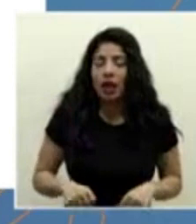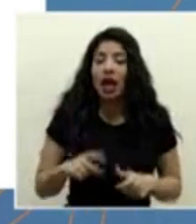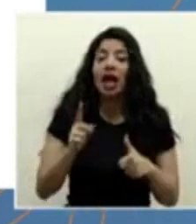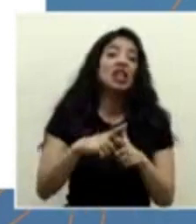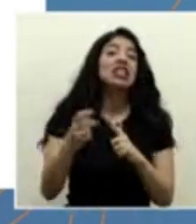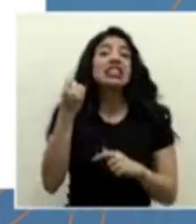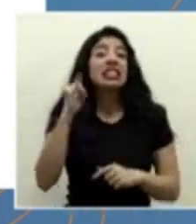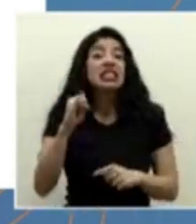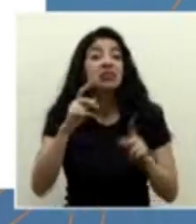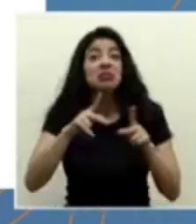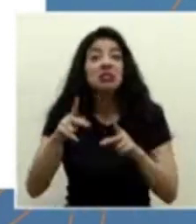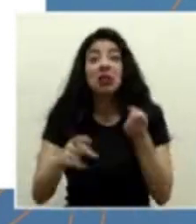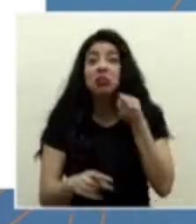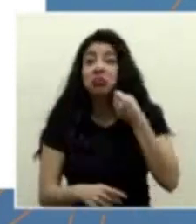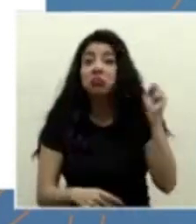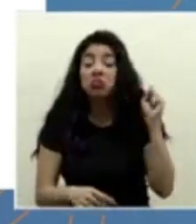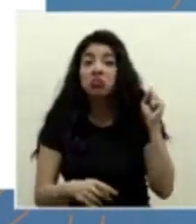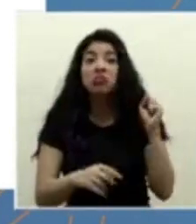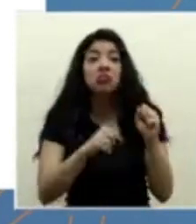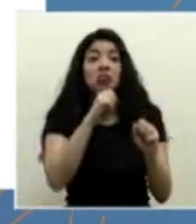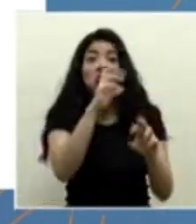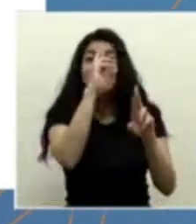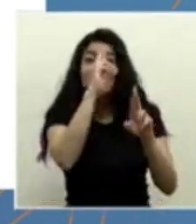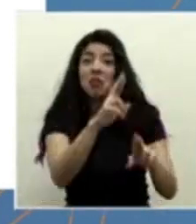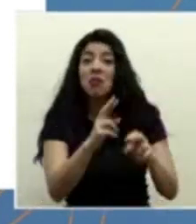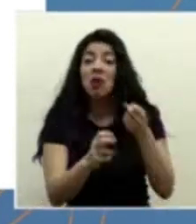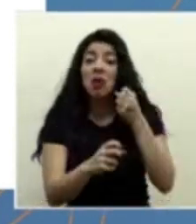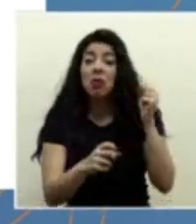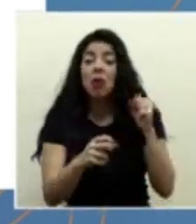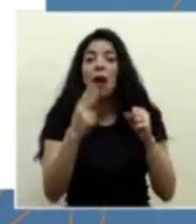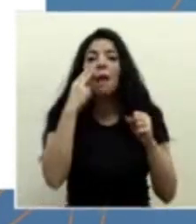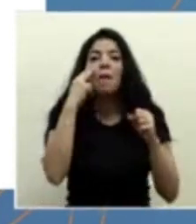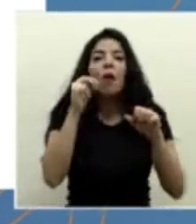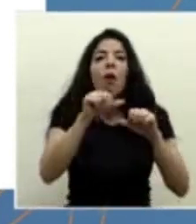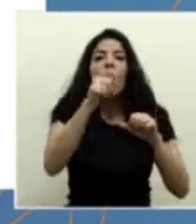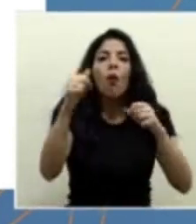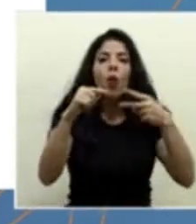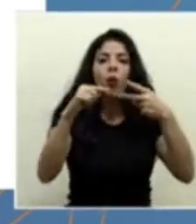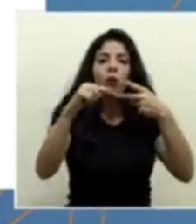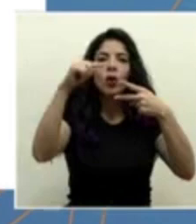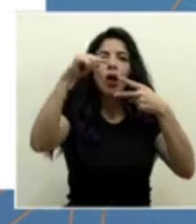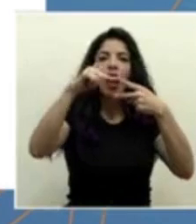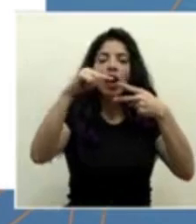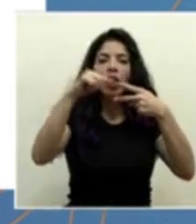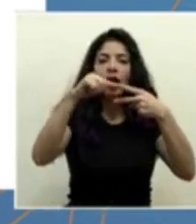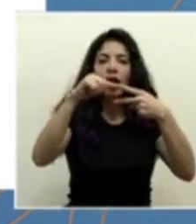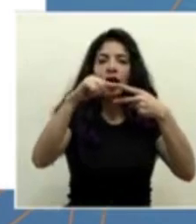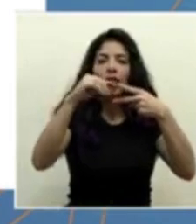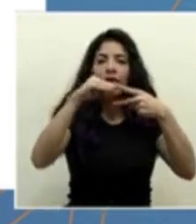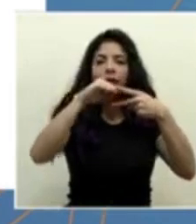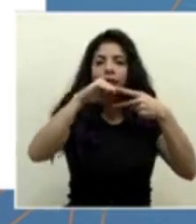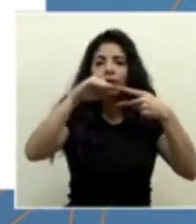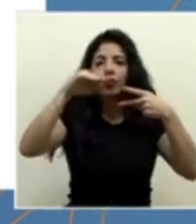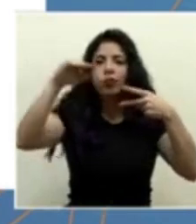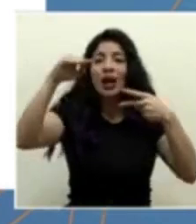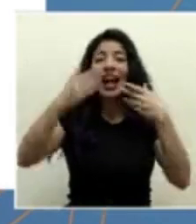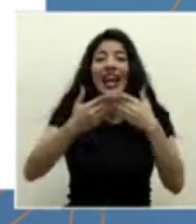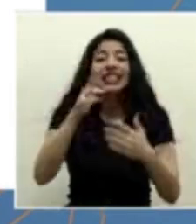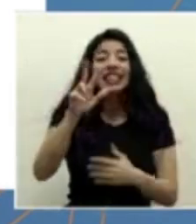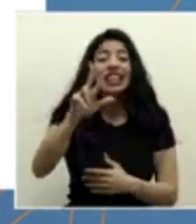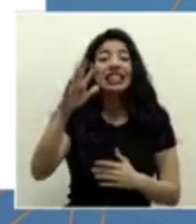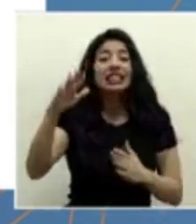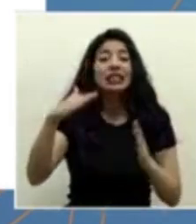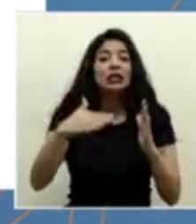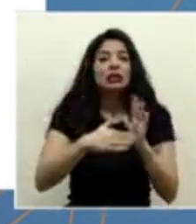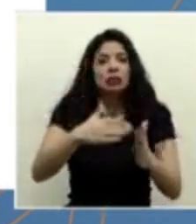entonces, si no hay acatamiento de medidas, justamente ustedes ven la curva, que registra cerca de 35